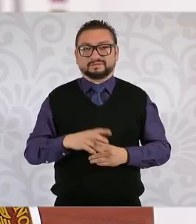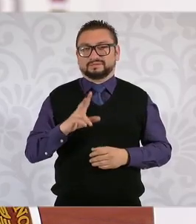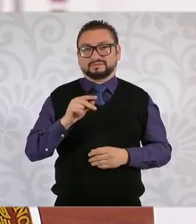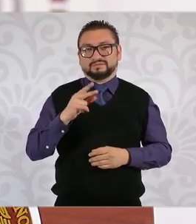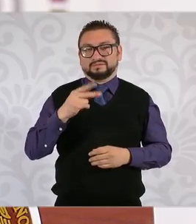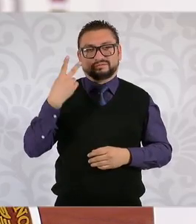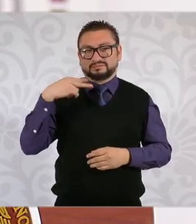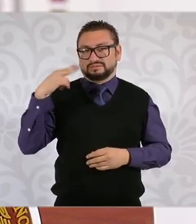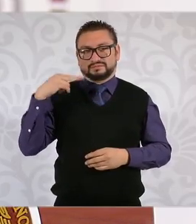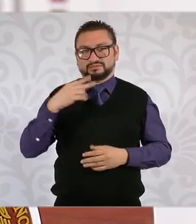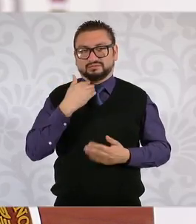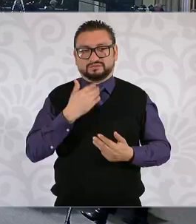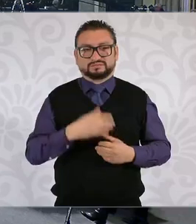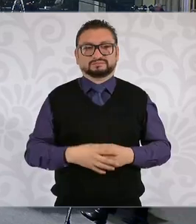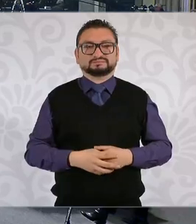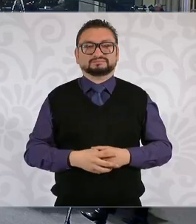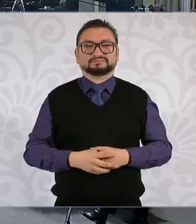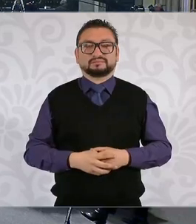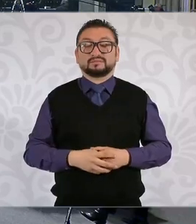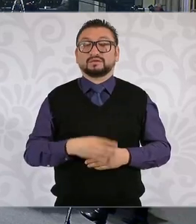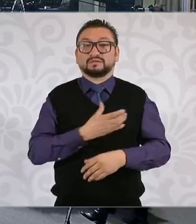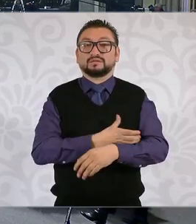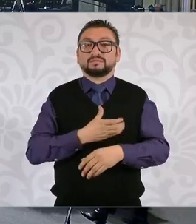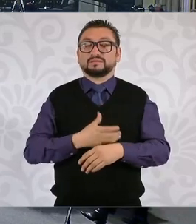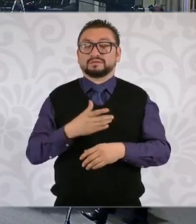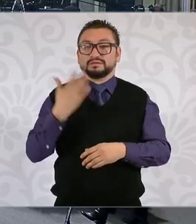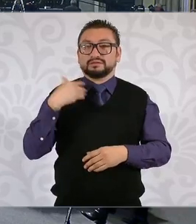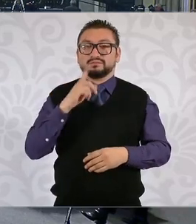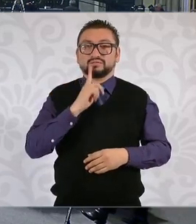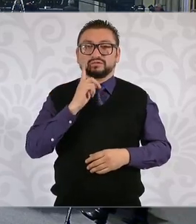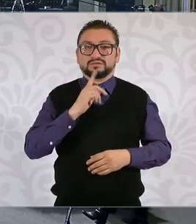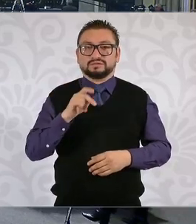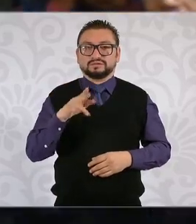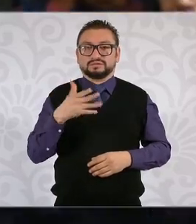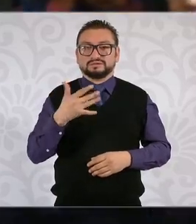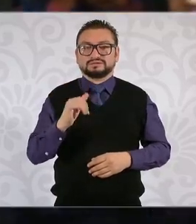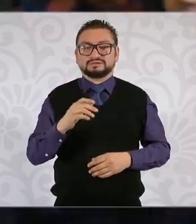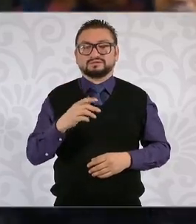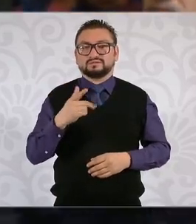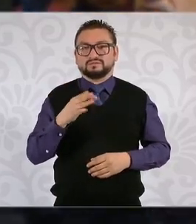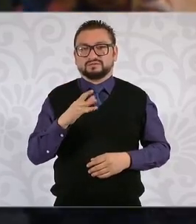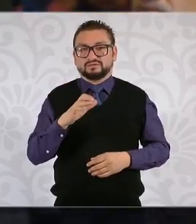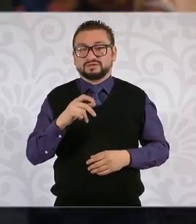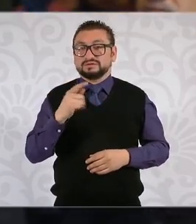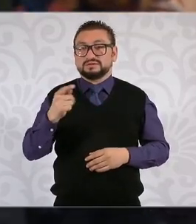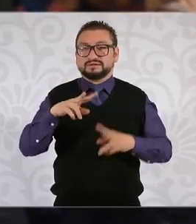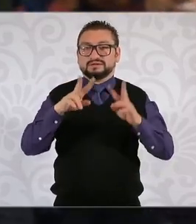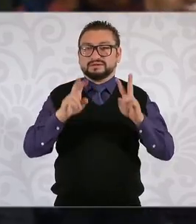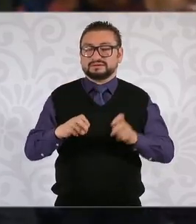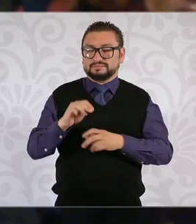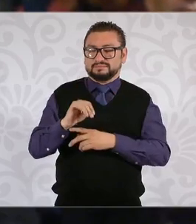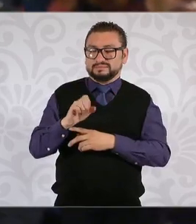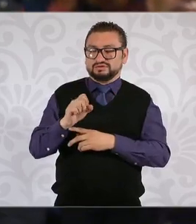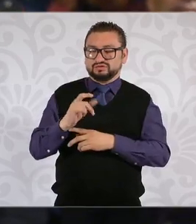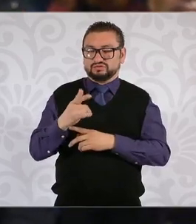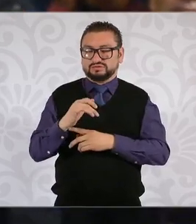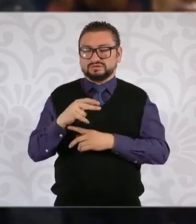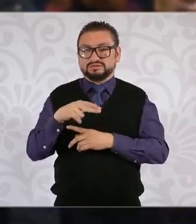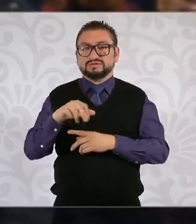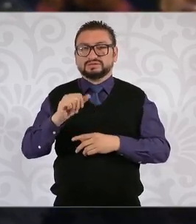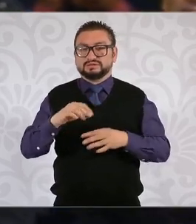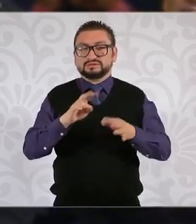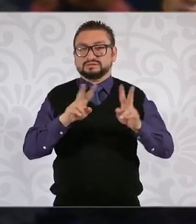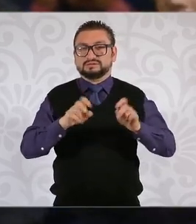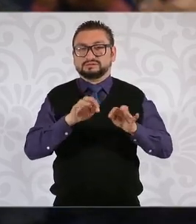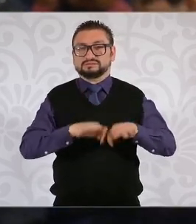no hay gira La compañera Nancy Flores retomaba el tema de la misoginia como un tema importante y sobre todo mire